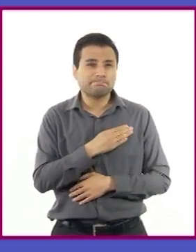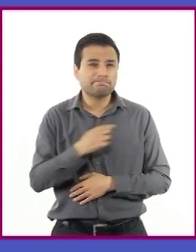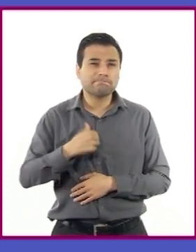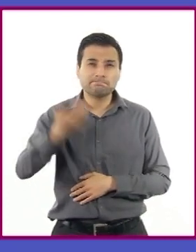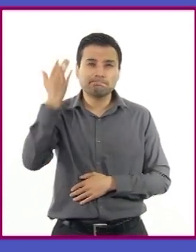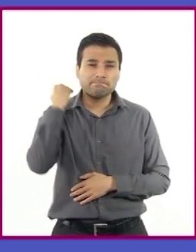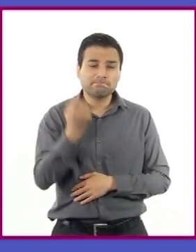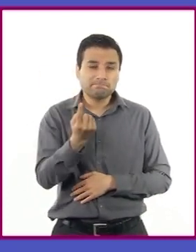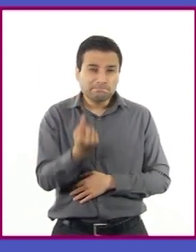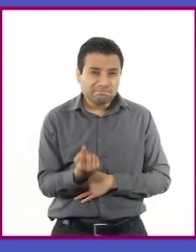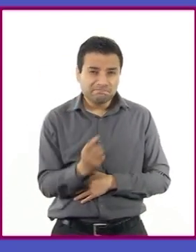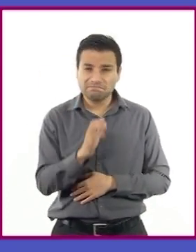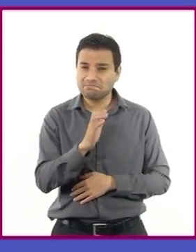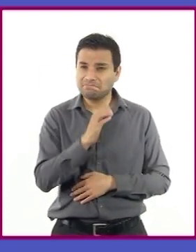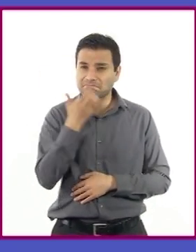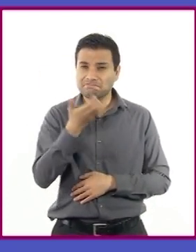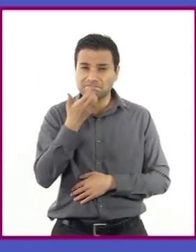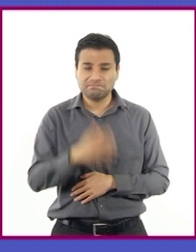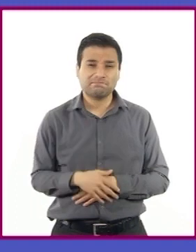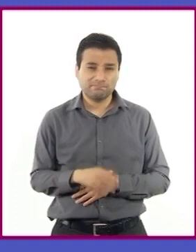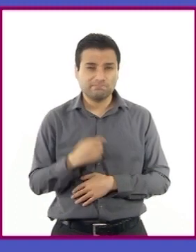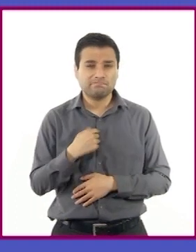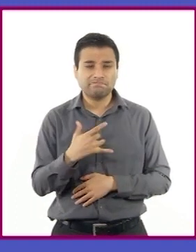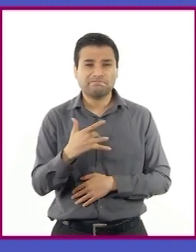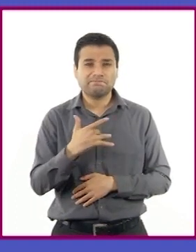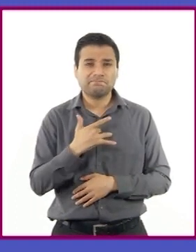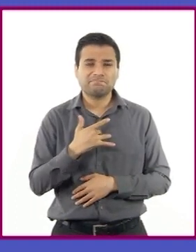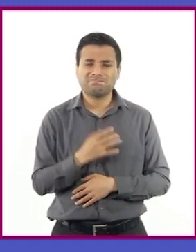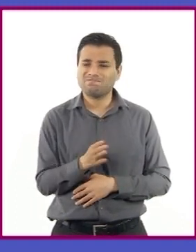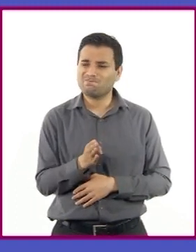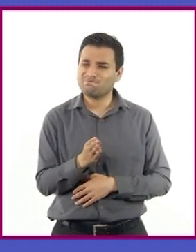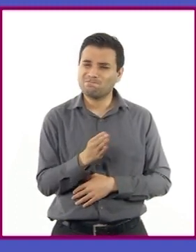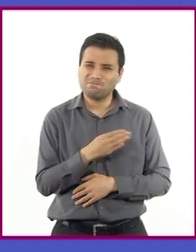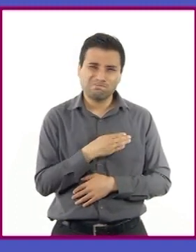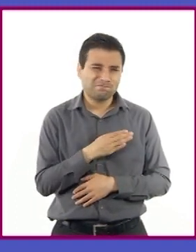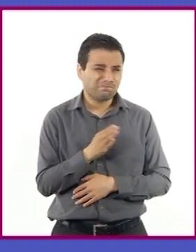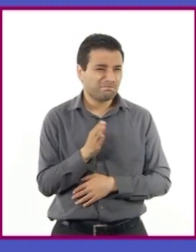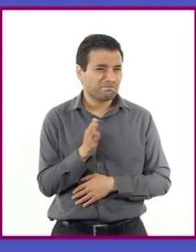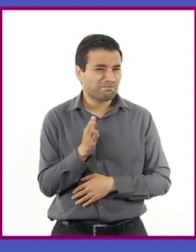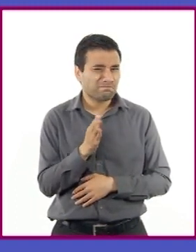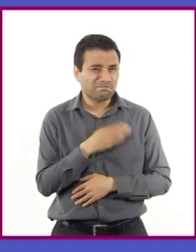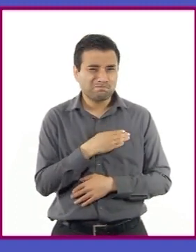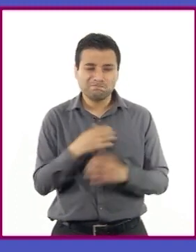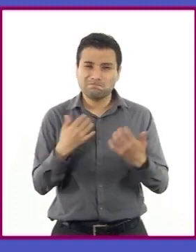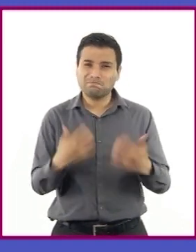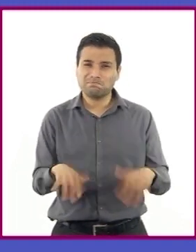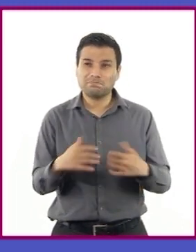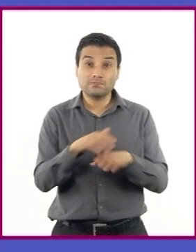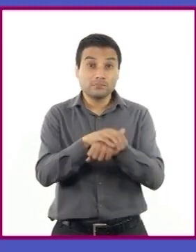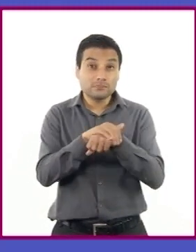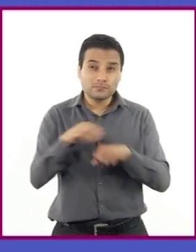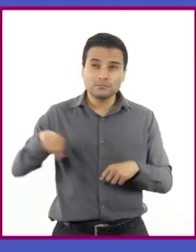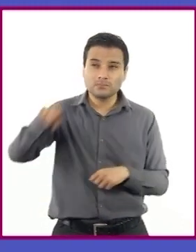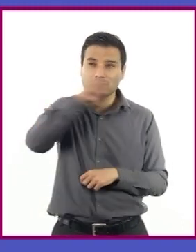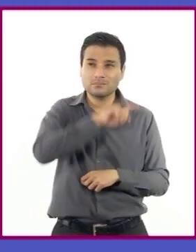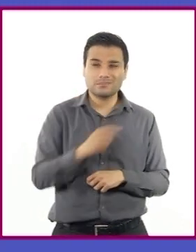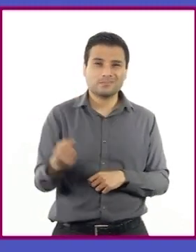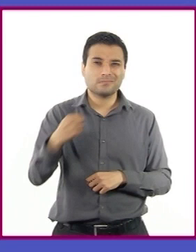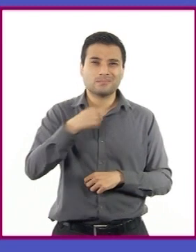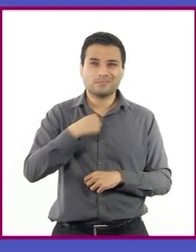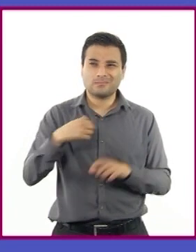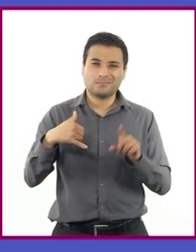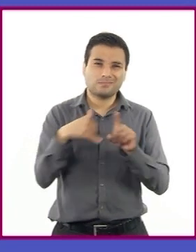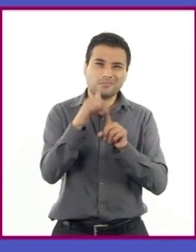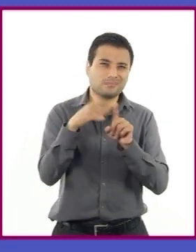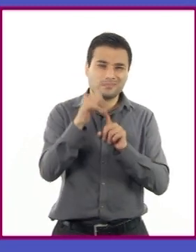Tan notable era la ternura de mi corazón que había hecho de mí el juguete de mis amigos. Sentía una